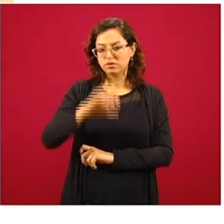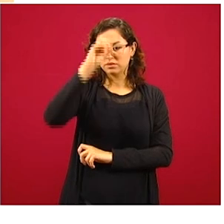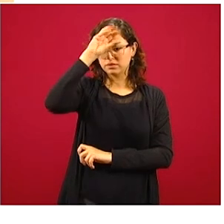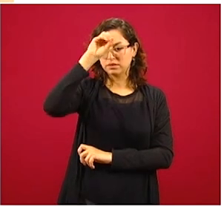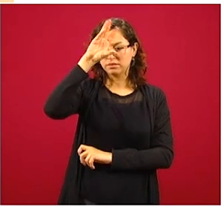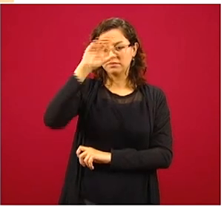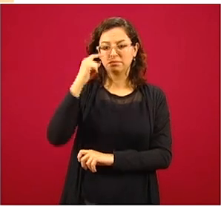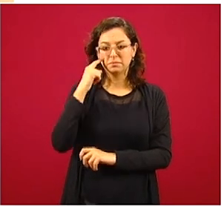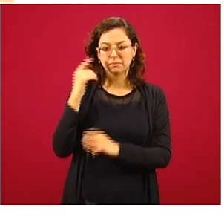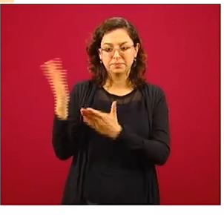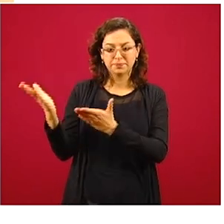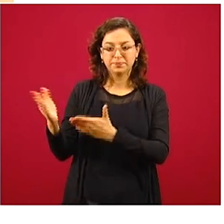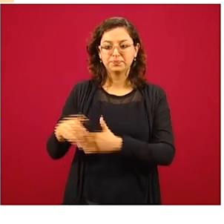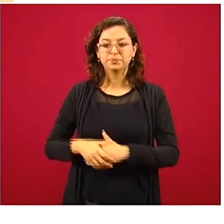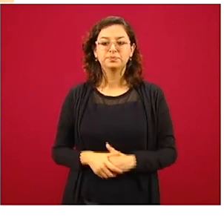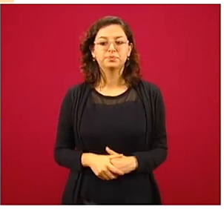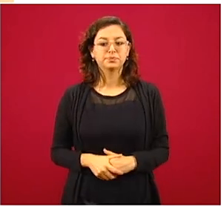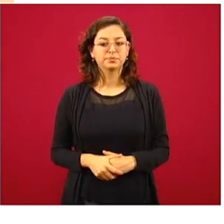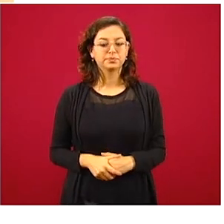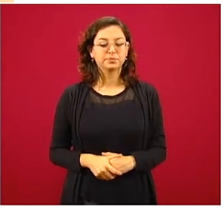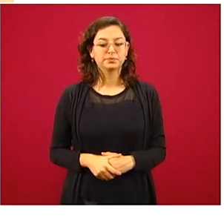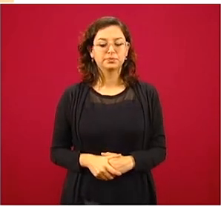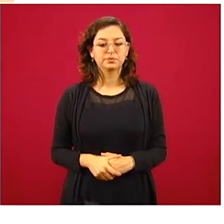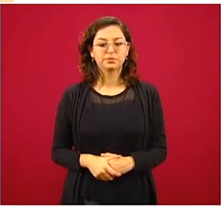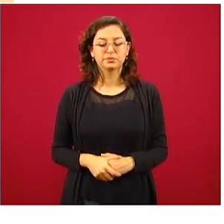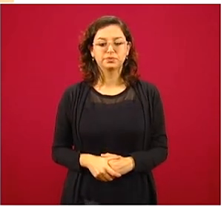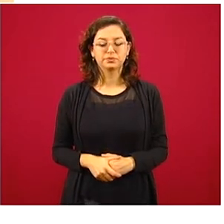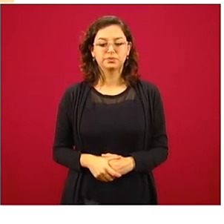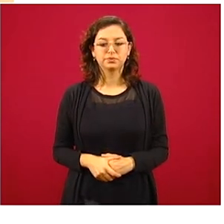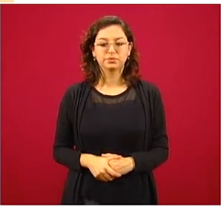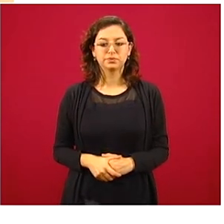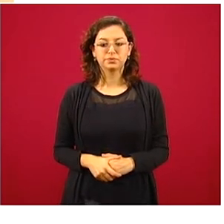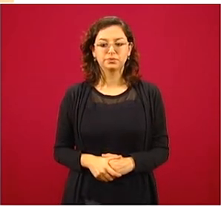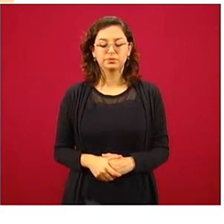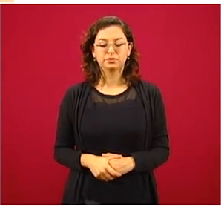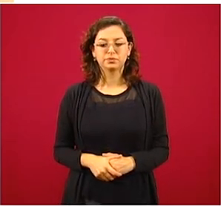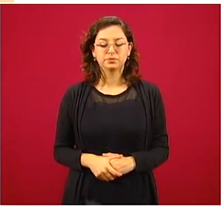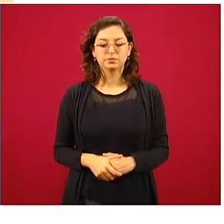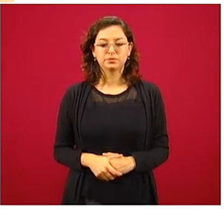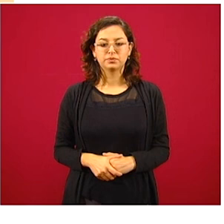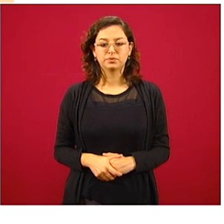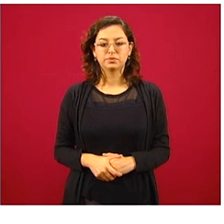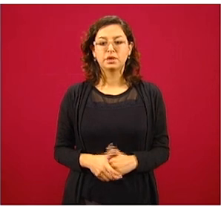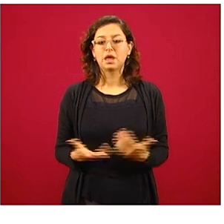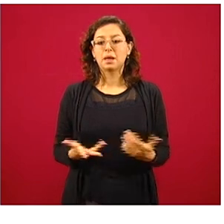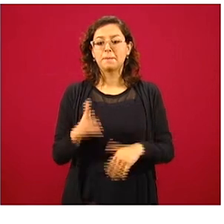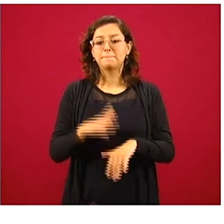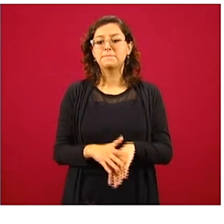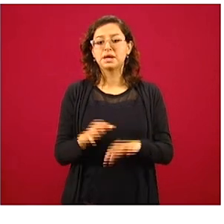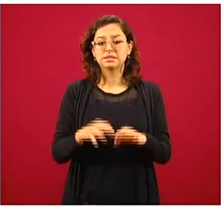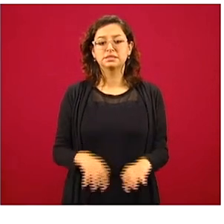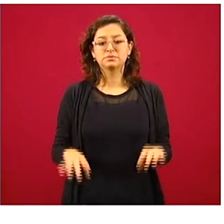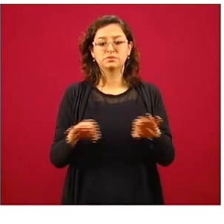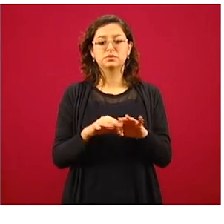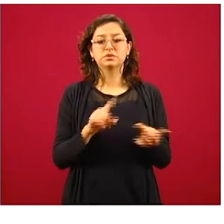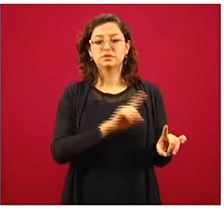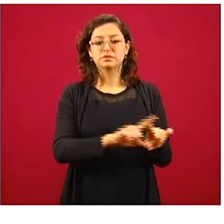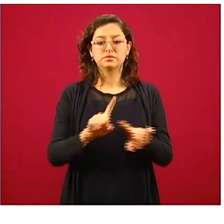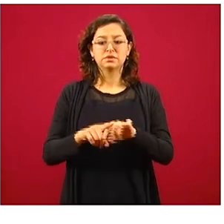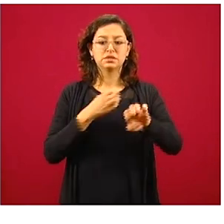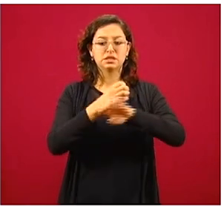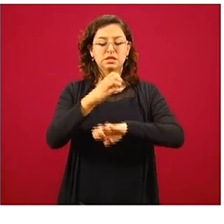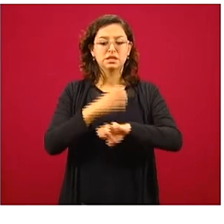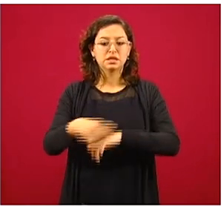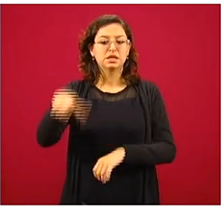a minería. Adelante. Sobre todo las principales entidades federativas fue